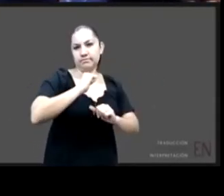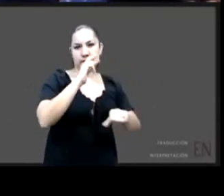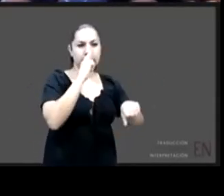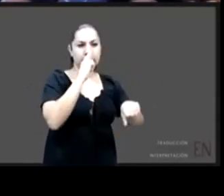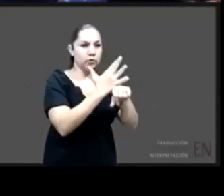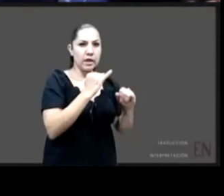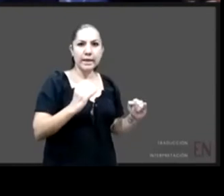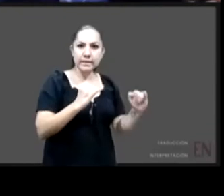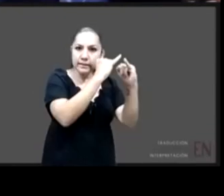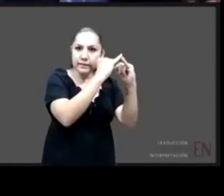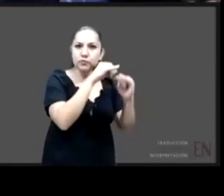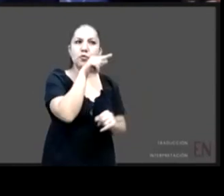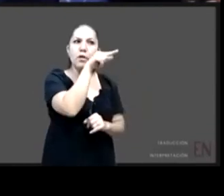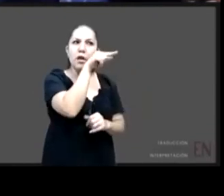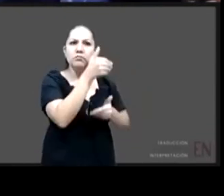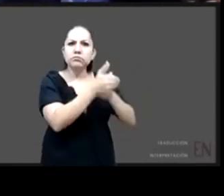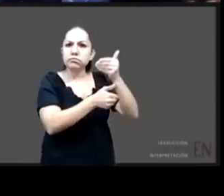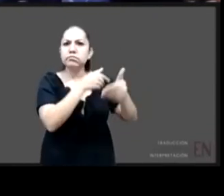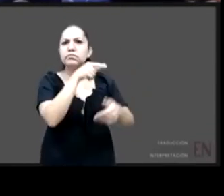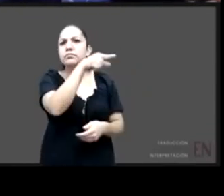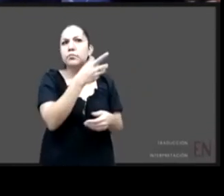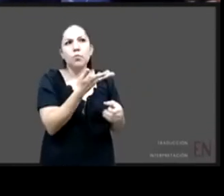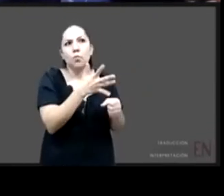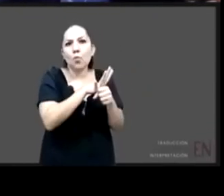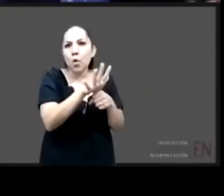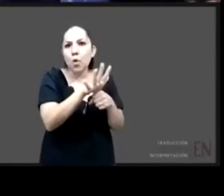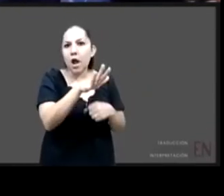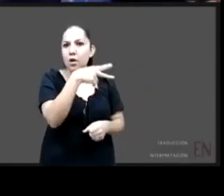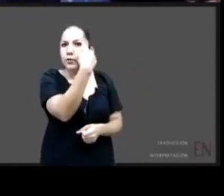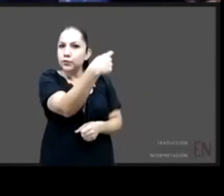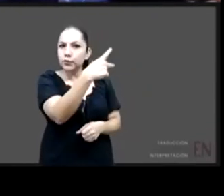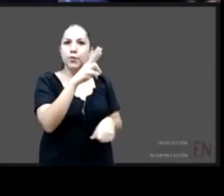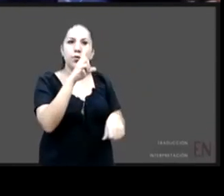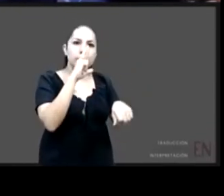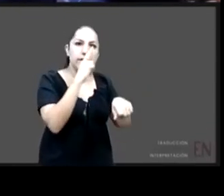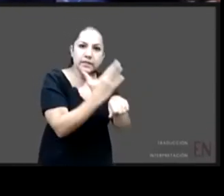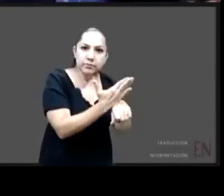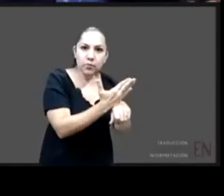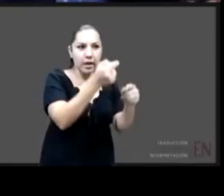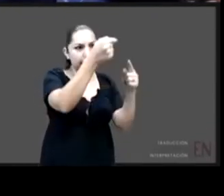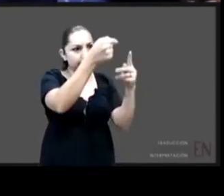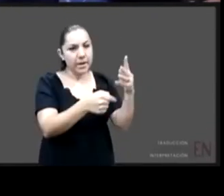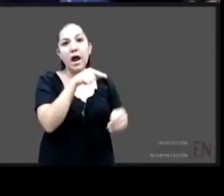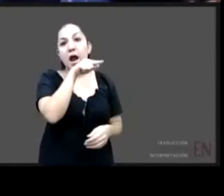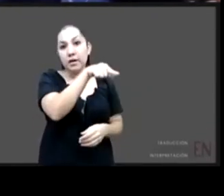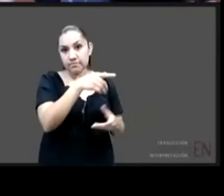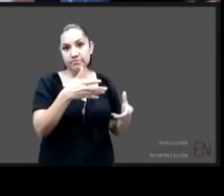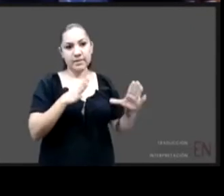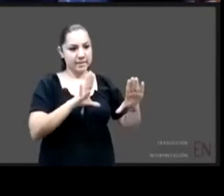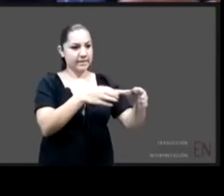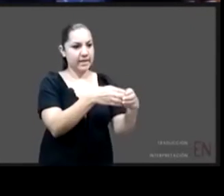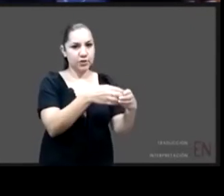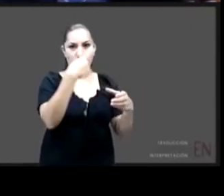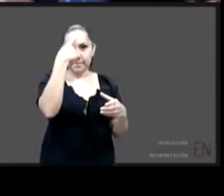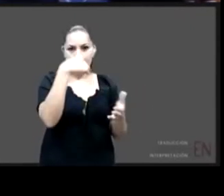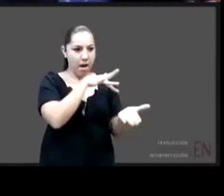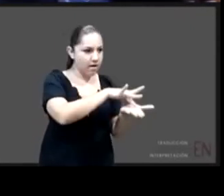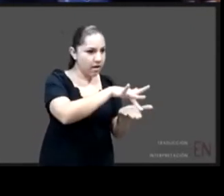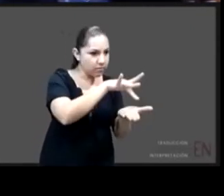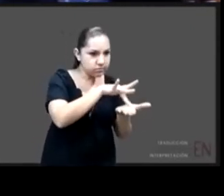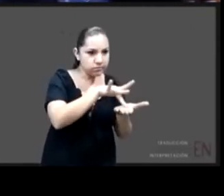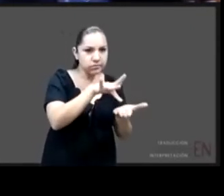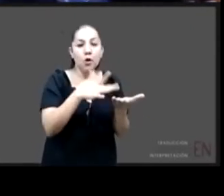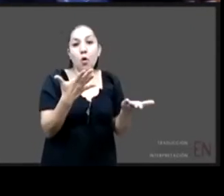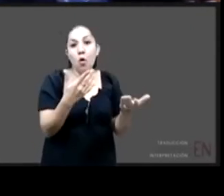de la institucionalización de los espacios, los centros de asistencia social, las casas hogar, los albergues donde